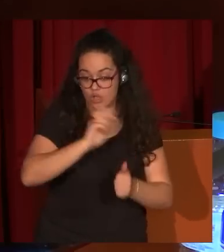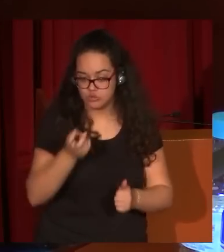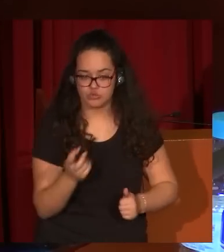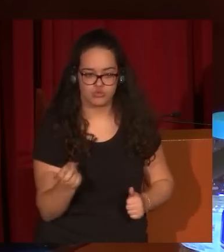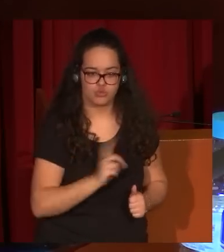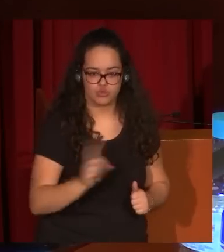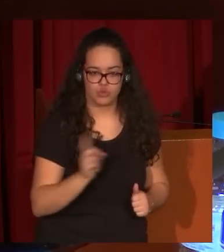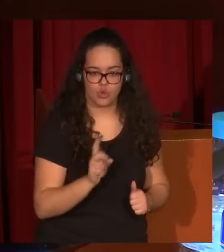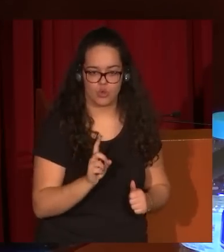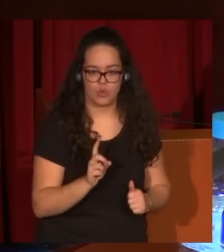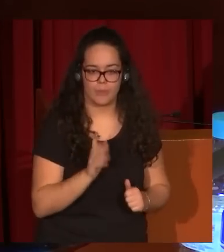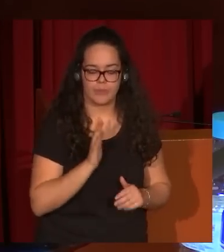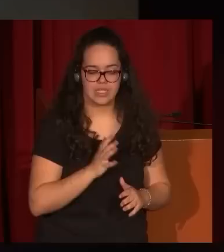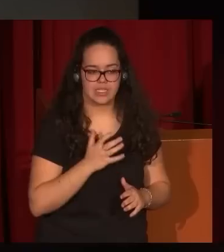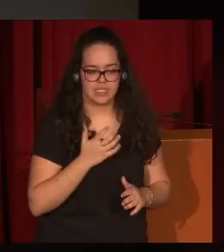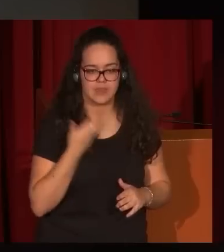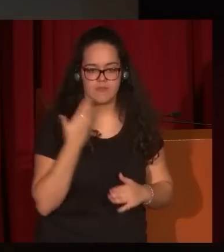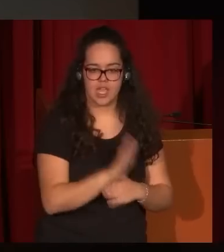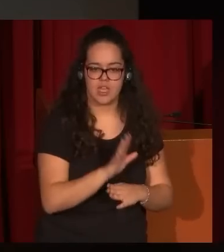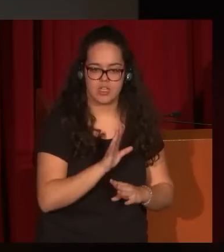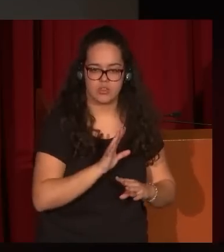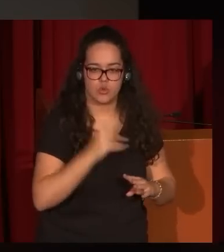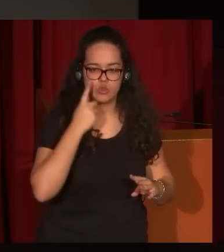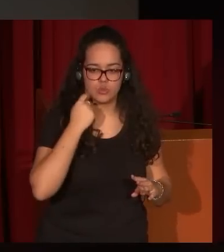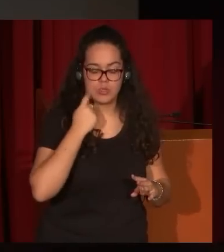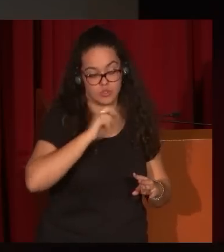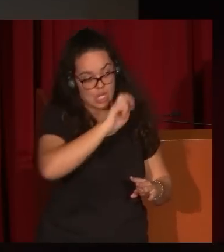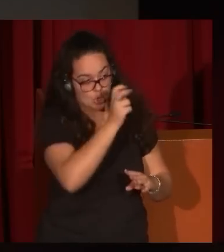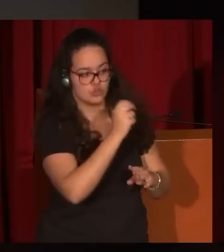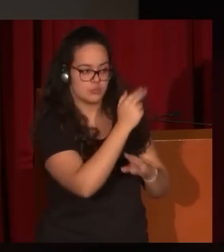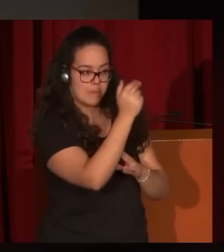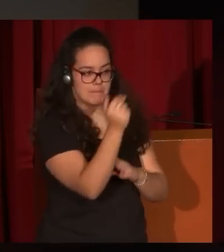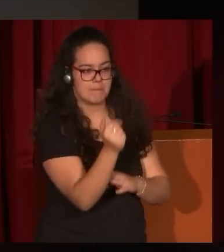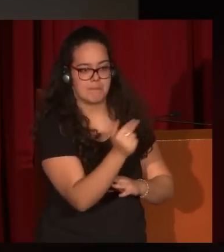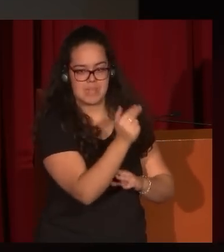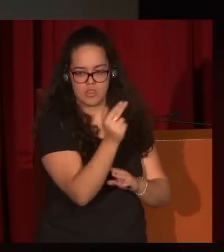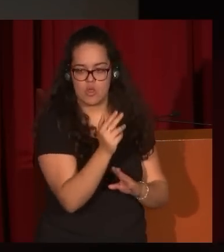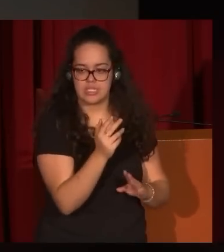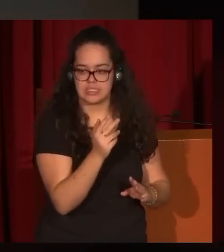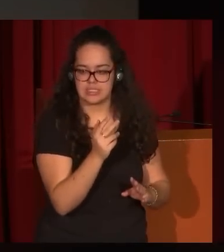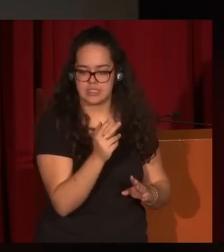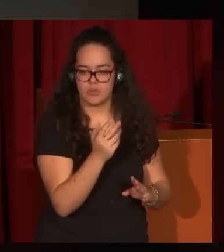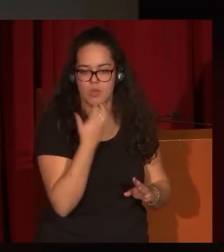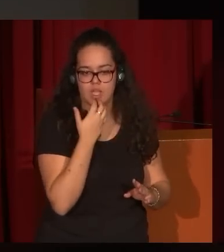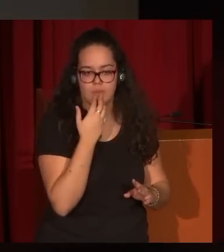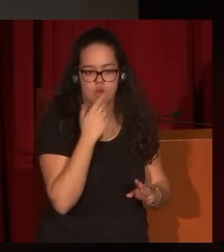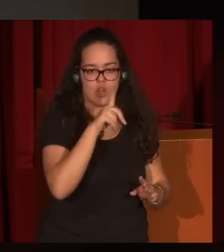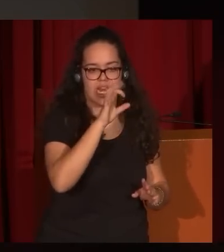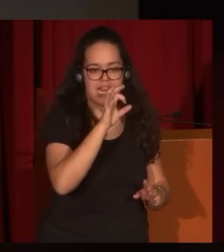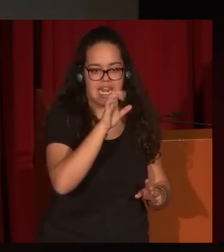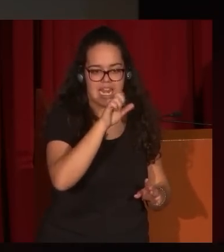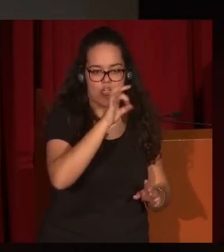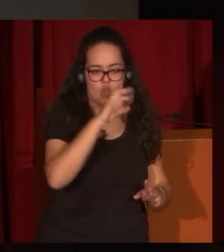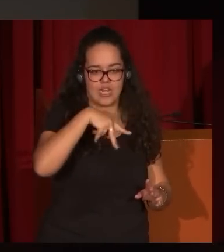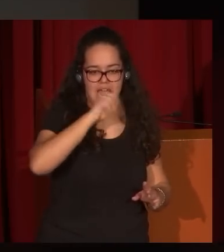sino que refleja un costumbrismo, digamos, que vemos en otros pintores en su momento para entendernos como el propio Leonardo Alenza. Es